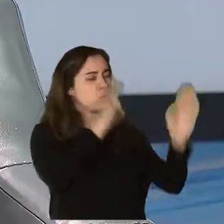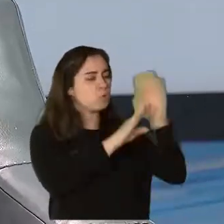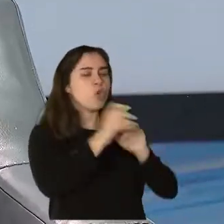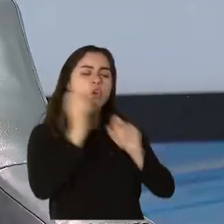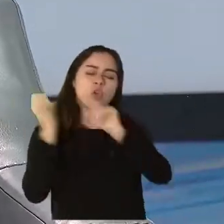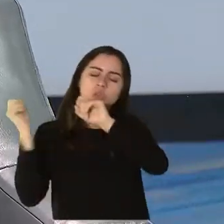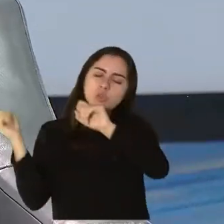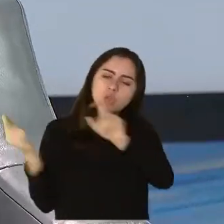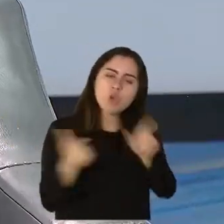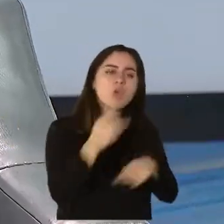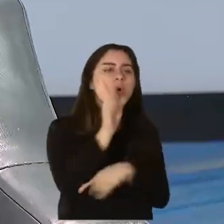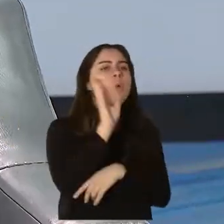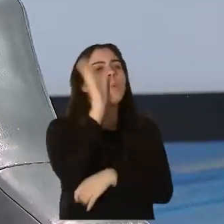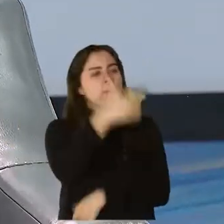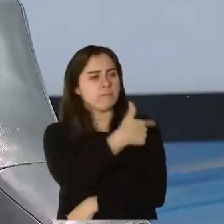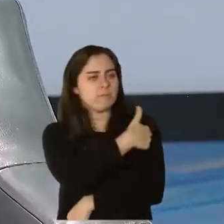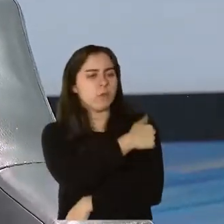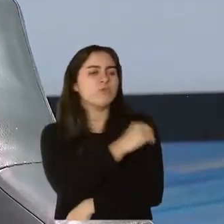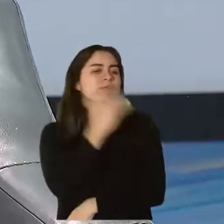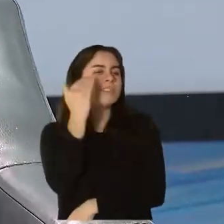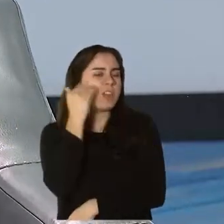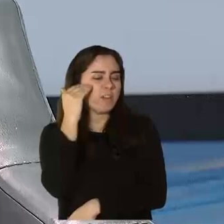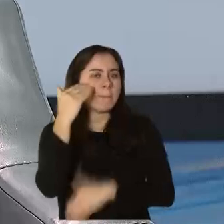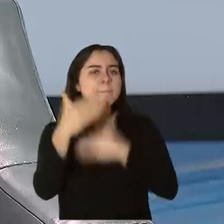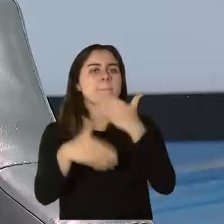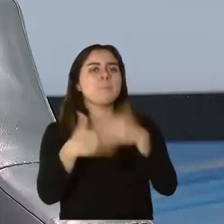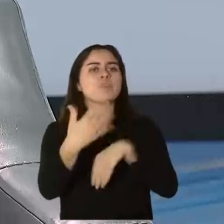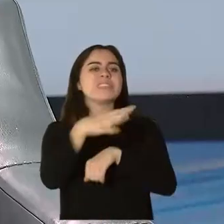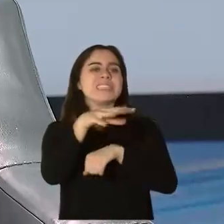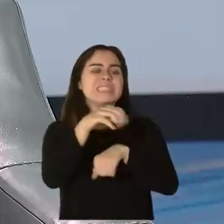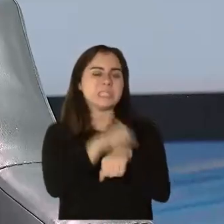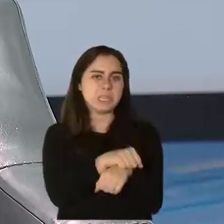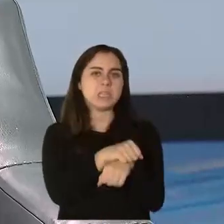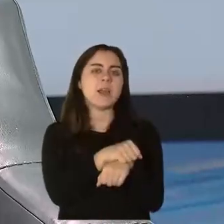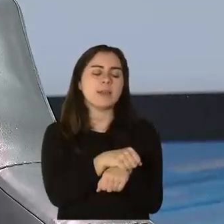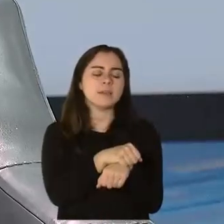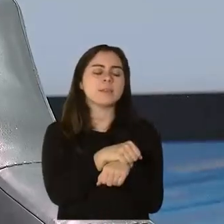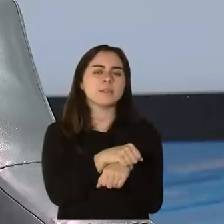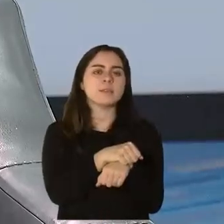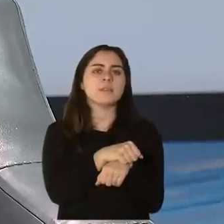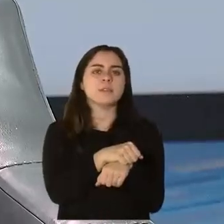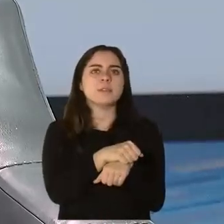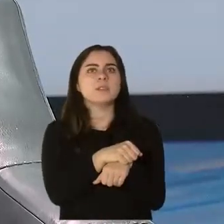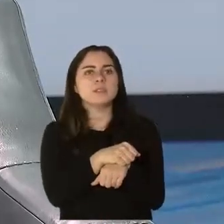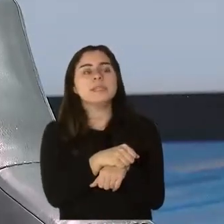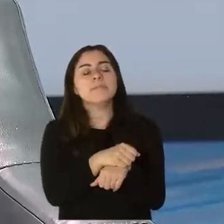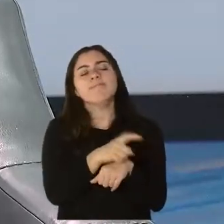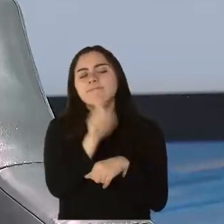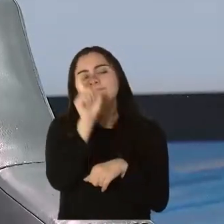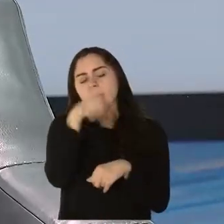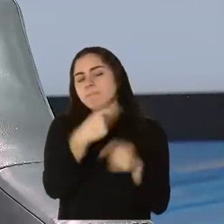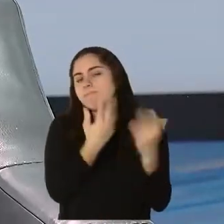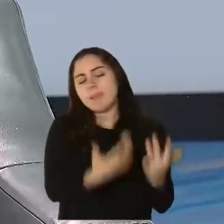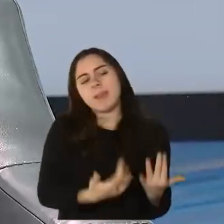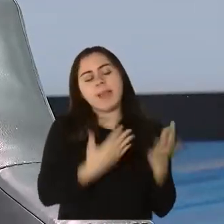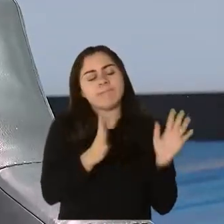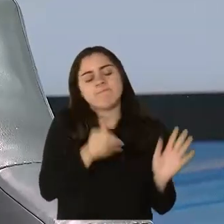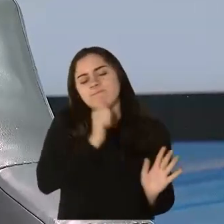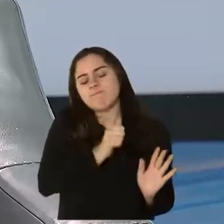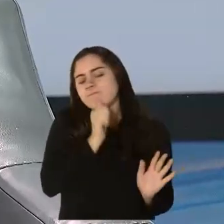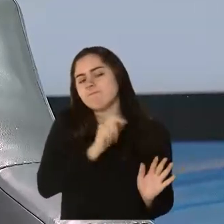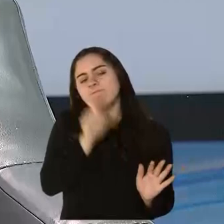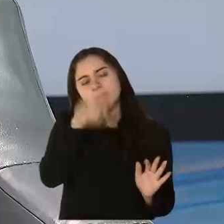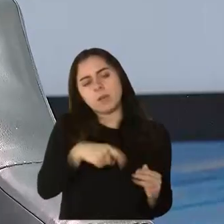Que el proceso de hacer cita para cualquier servicio, pues supone cierta espera. Que no quisiéramos que ningún